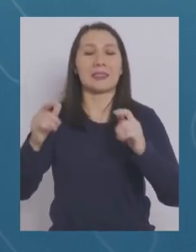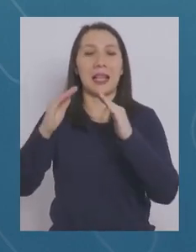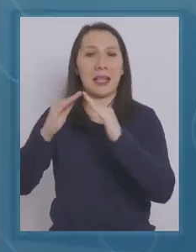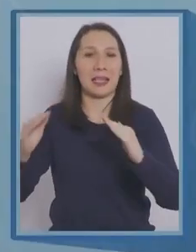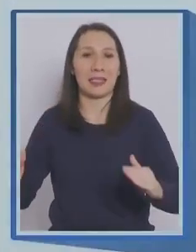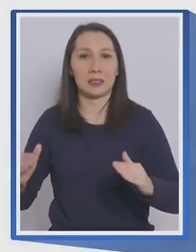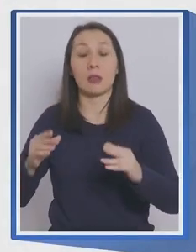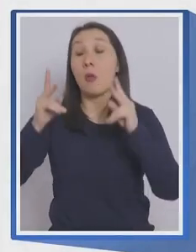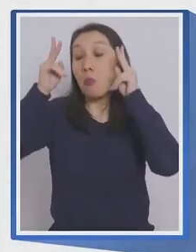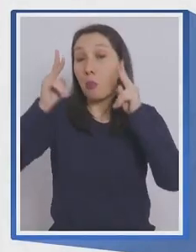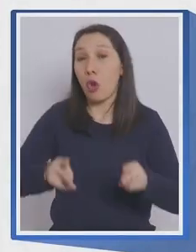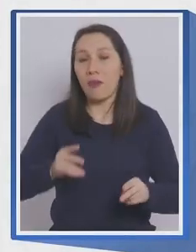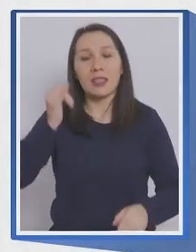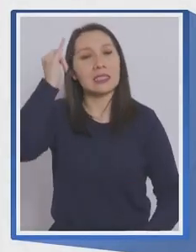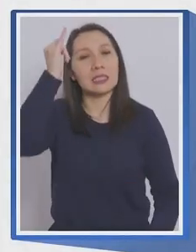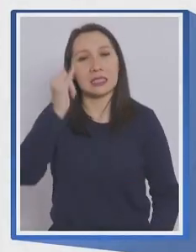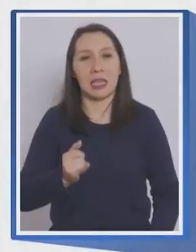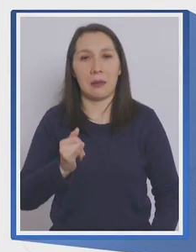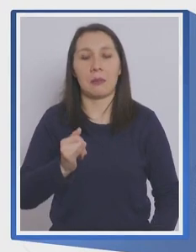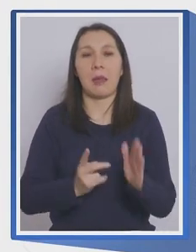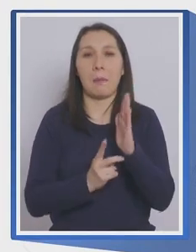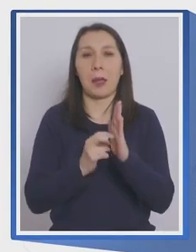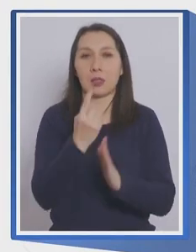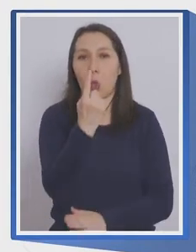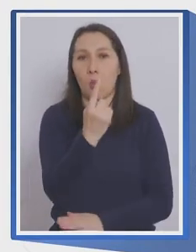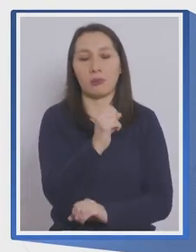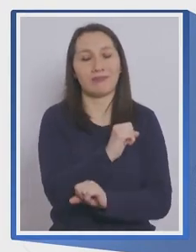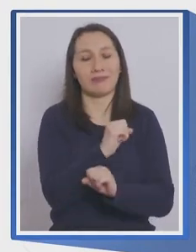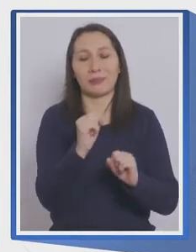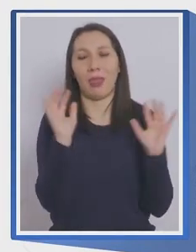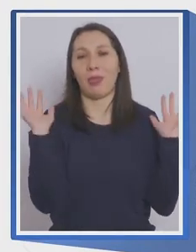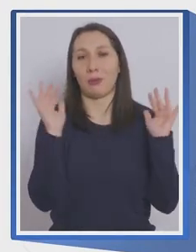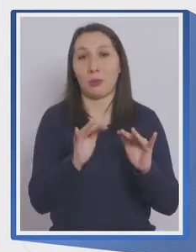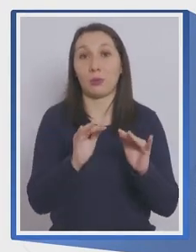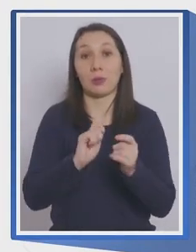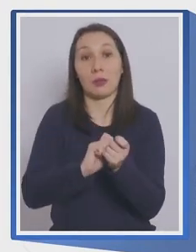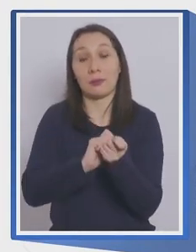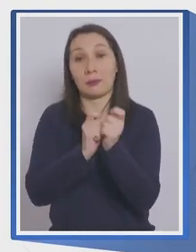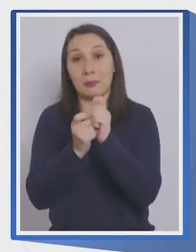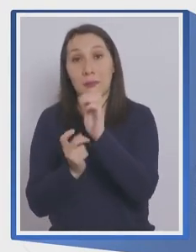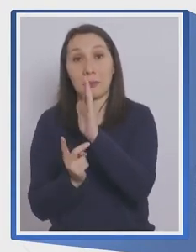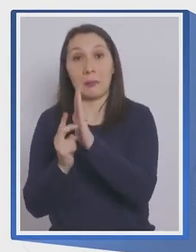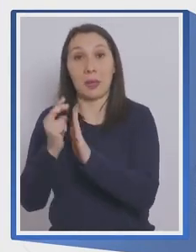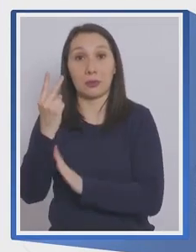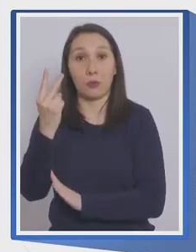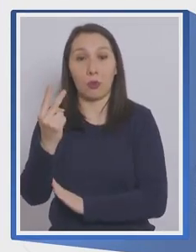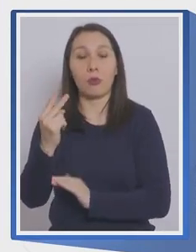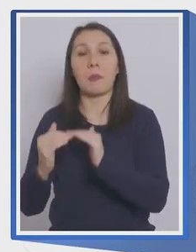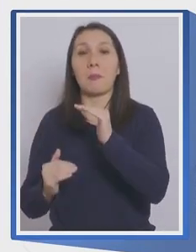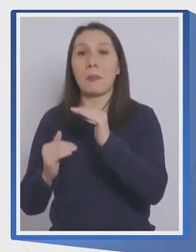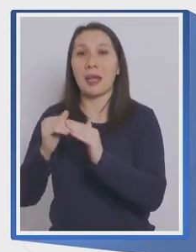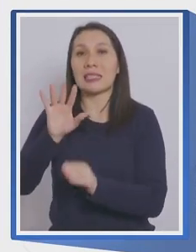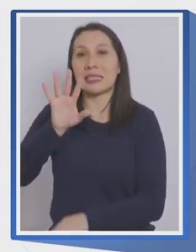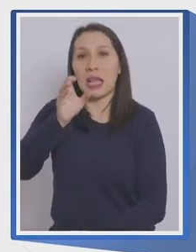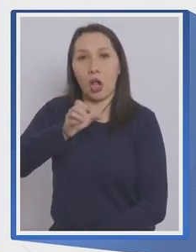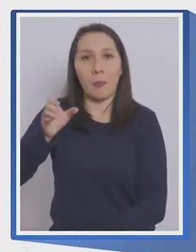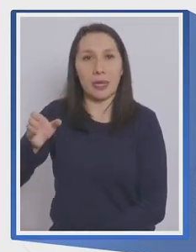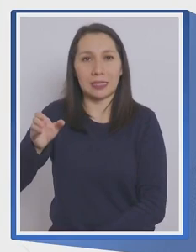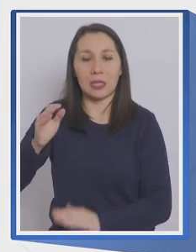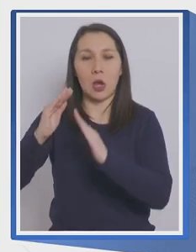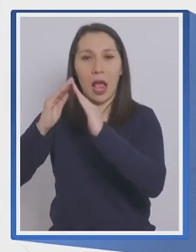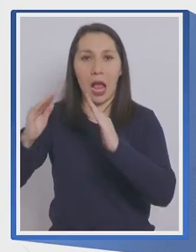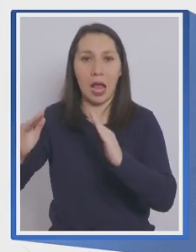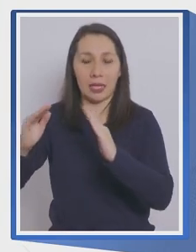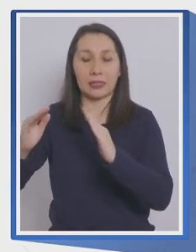mantendrán prohibidas siempre en cuarentena. En transición, se mantiene el aforo de cinco personas en un